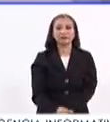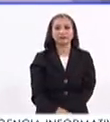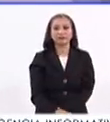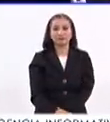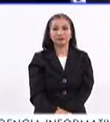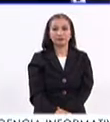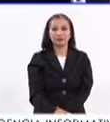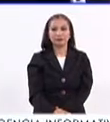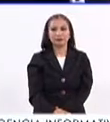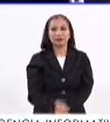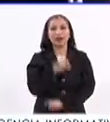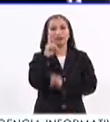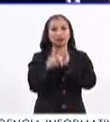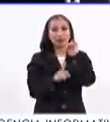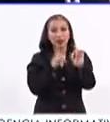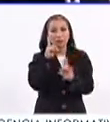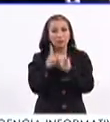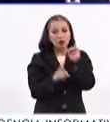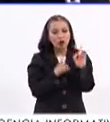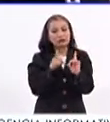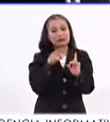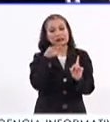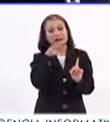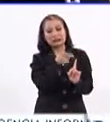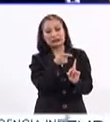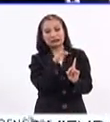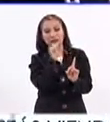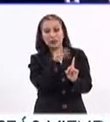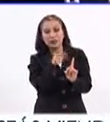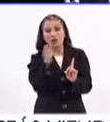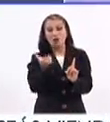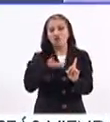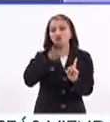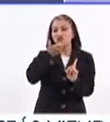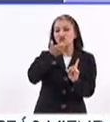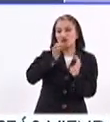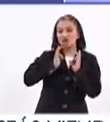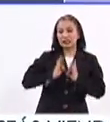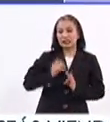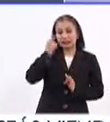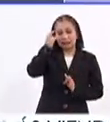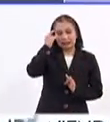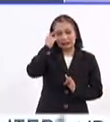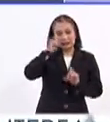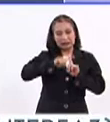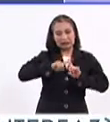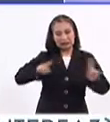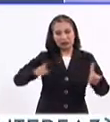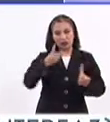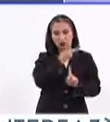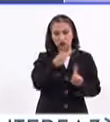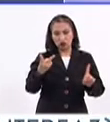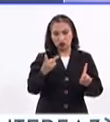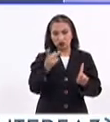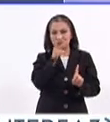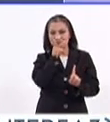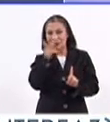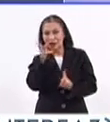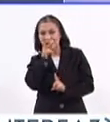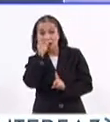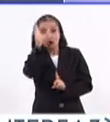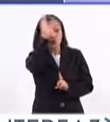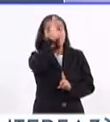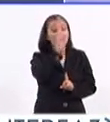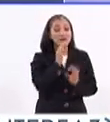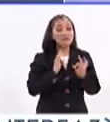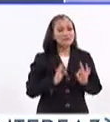Claro, el deporte es una parte de la cultura física, tenemos que entender y diferenciar ambos conceptos, porque la